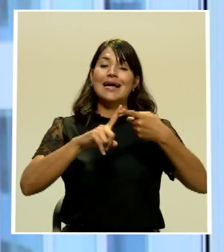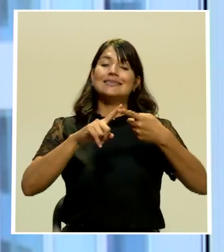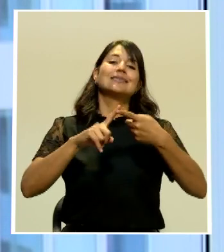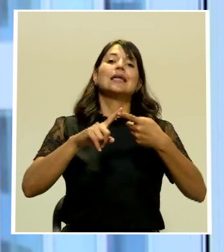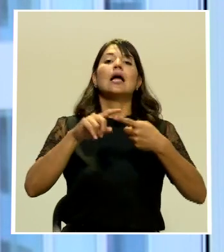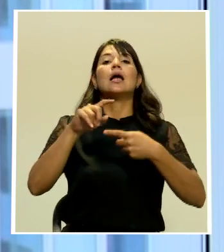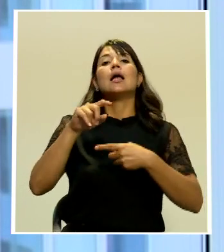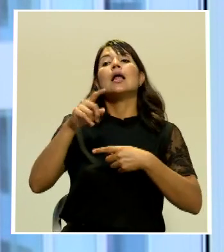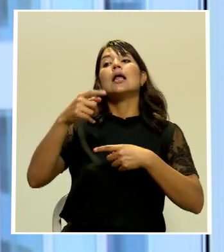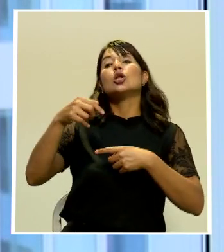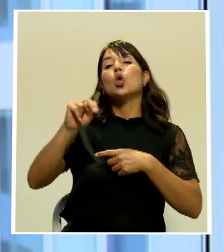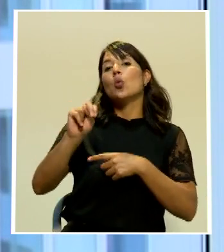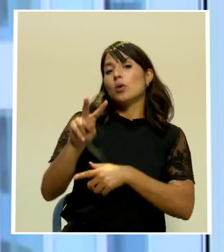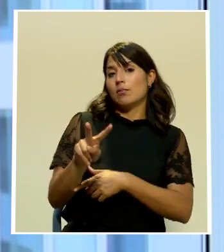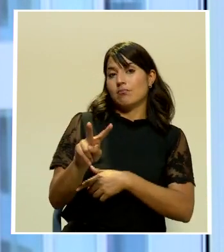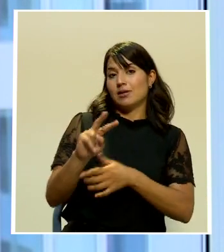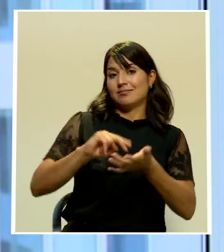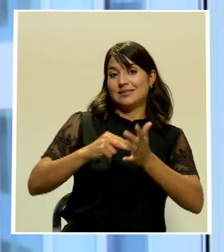semana entrante